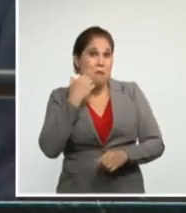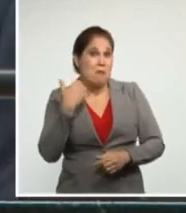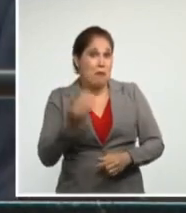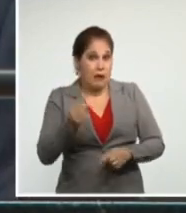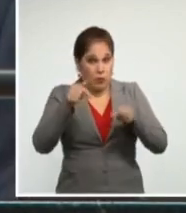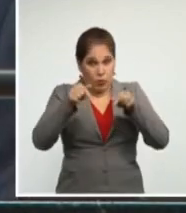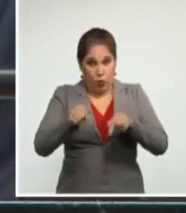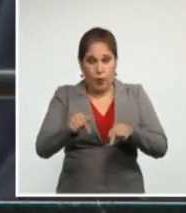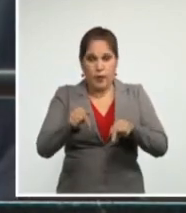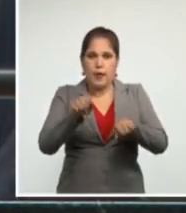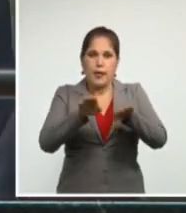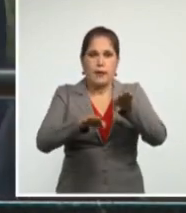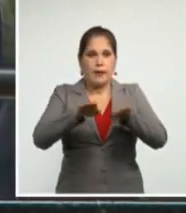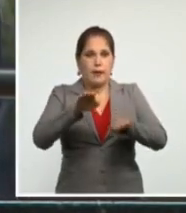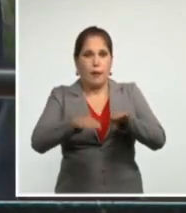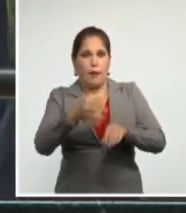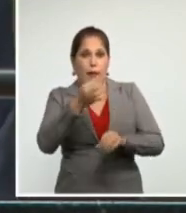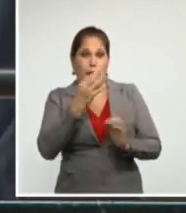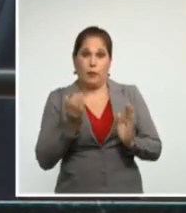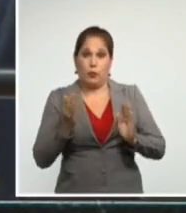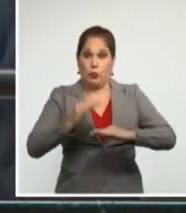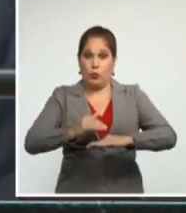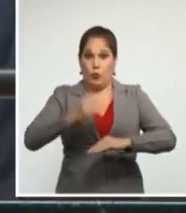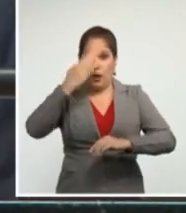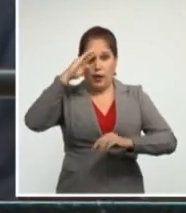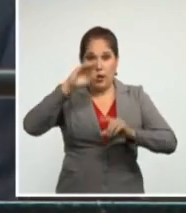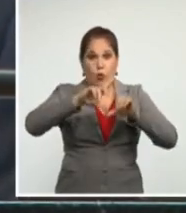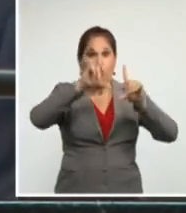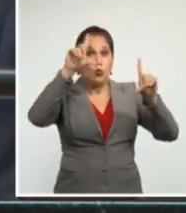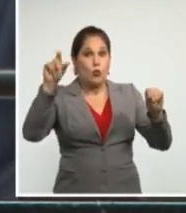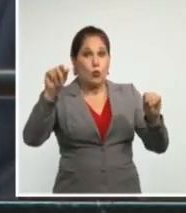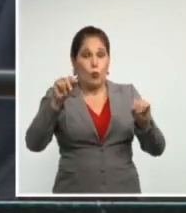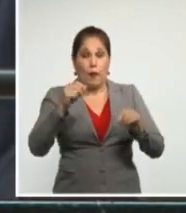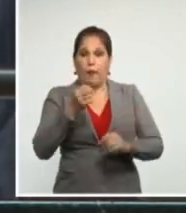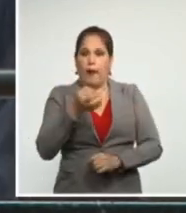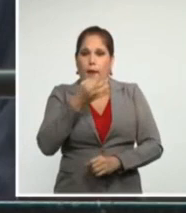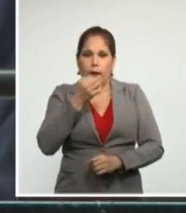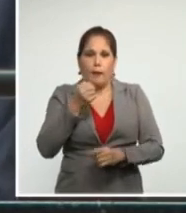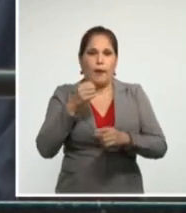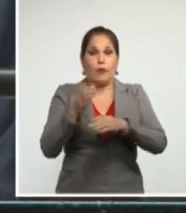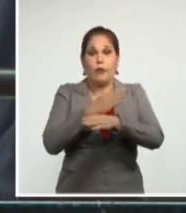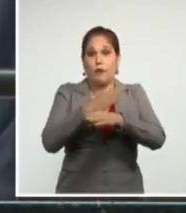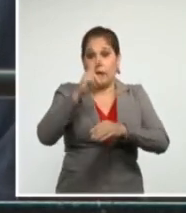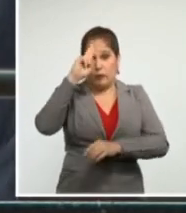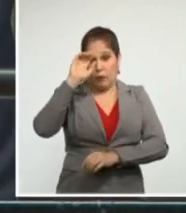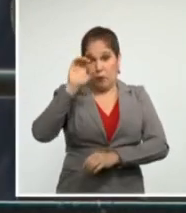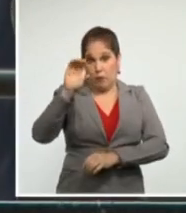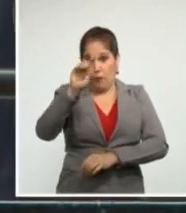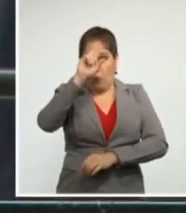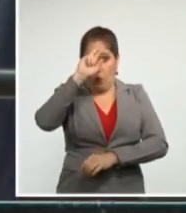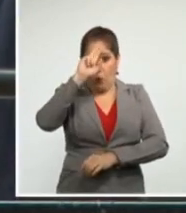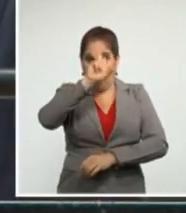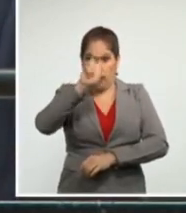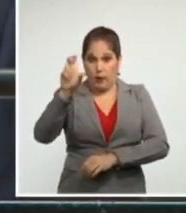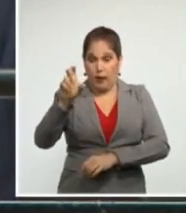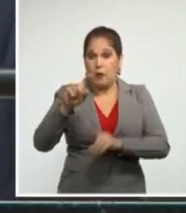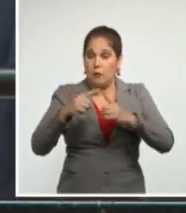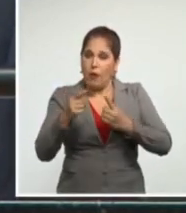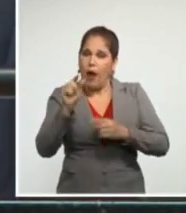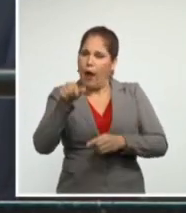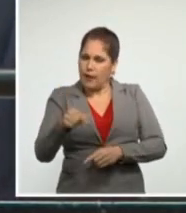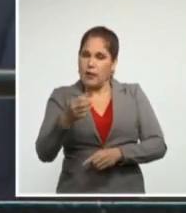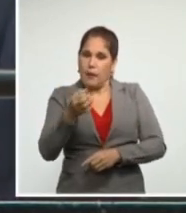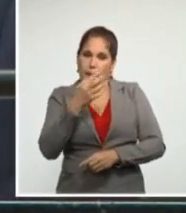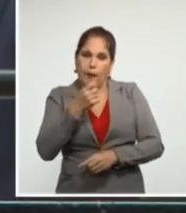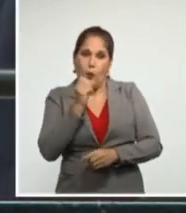inestabilidad de medicamentos de uso hospitalario que representan la diferencia entre la vida y la